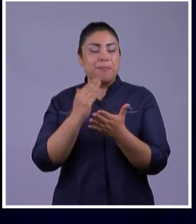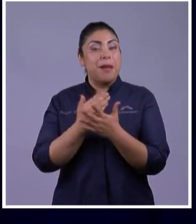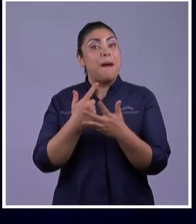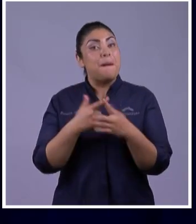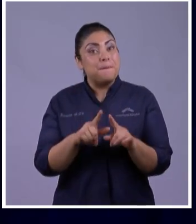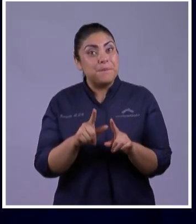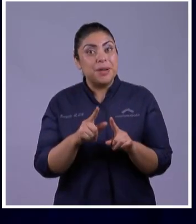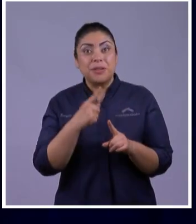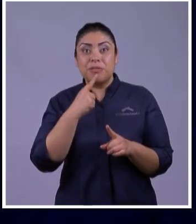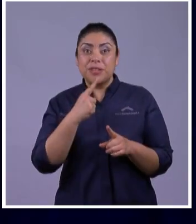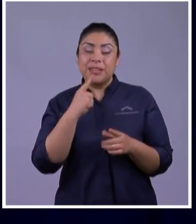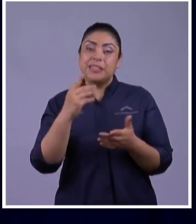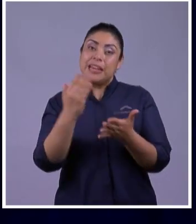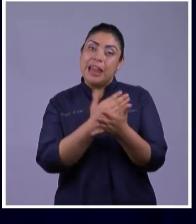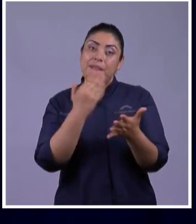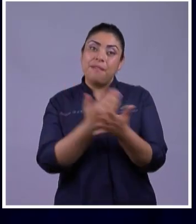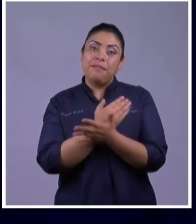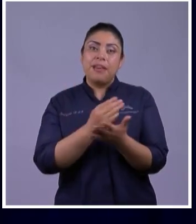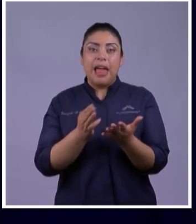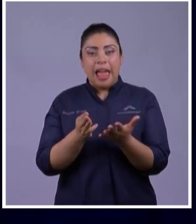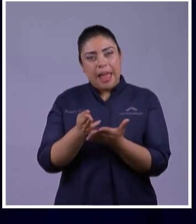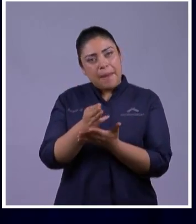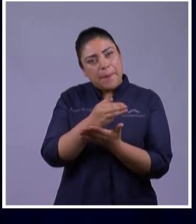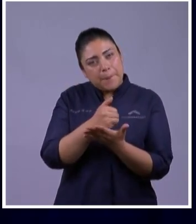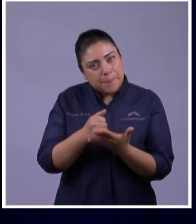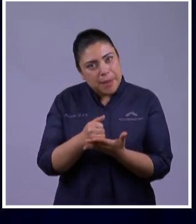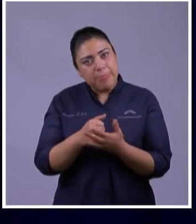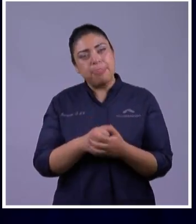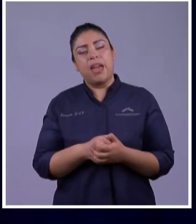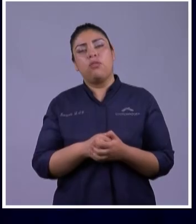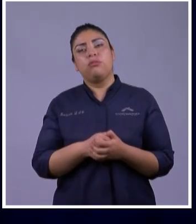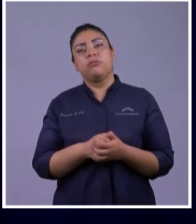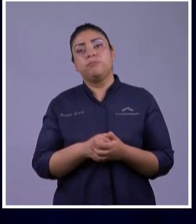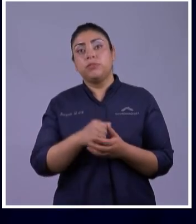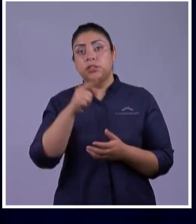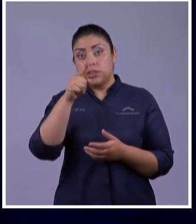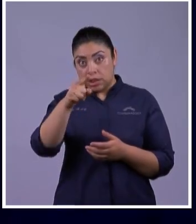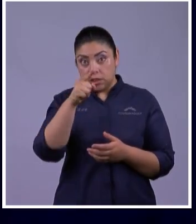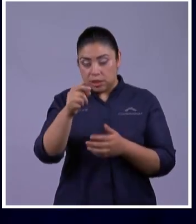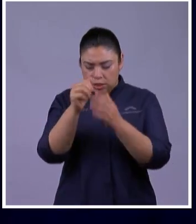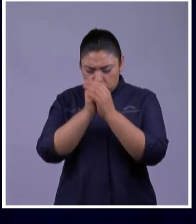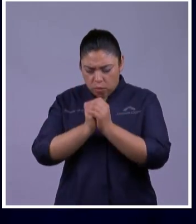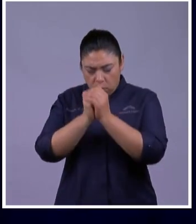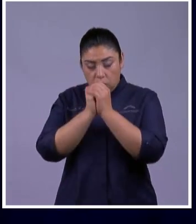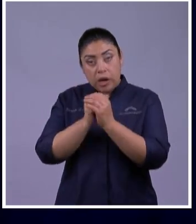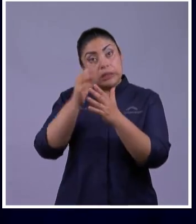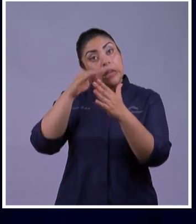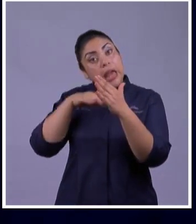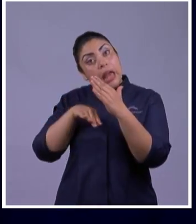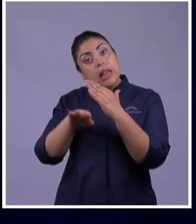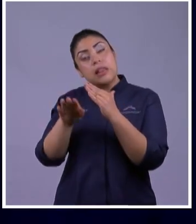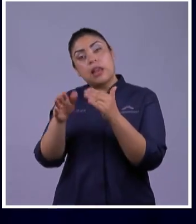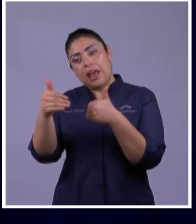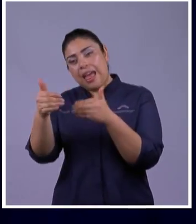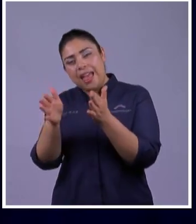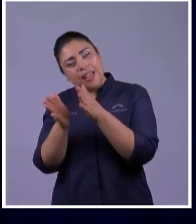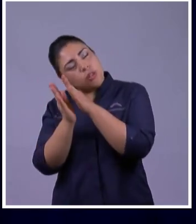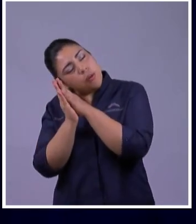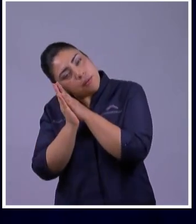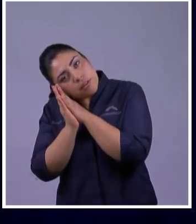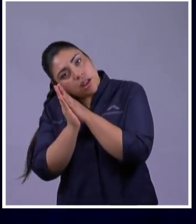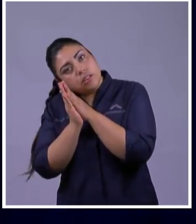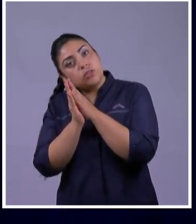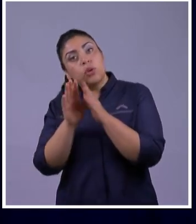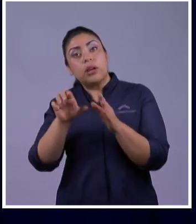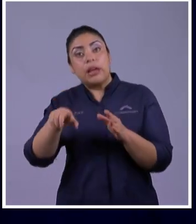evangelio según san mateo cuando ores entra en tu dormitorio y cierra la puerta y